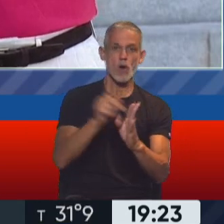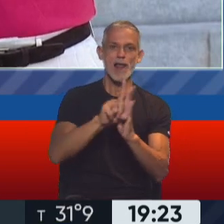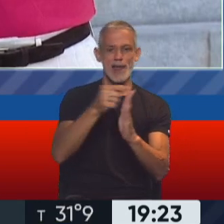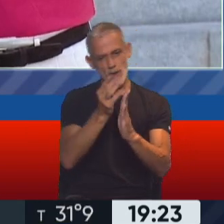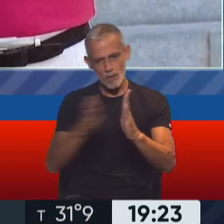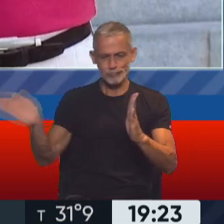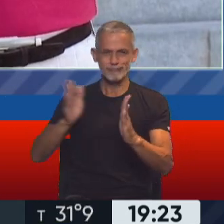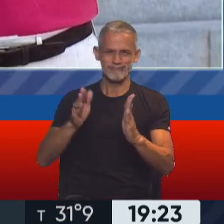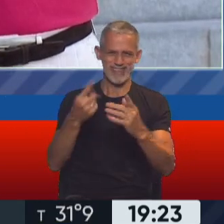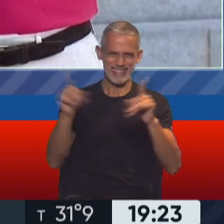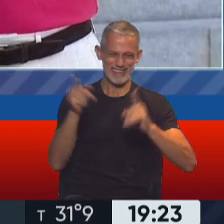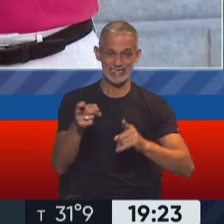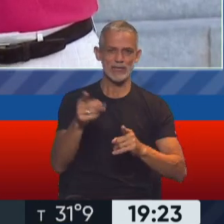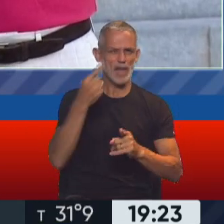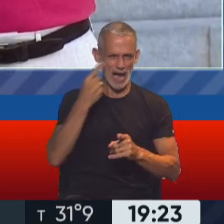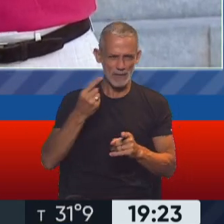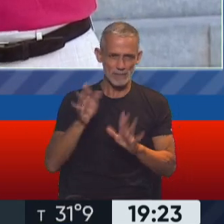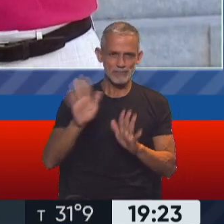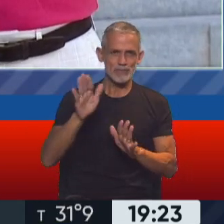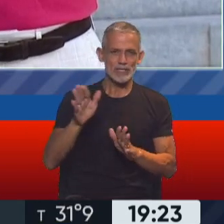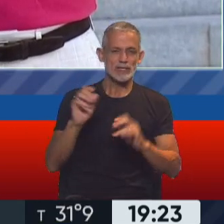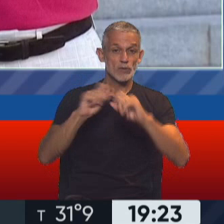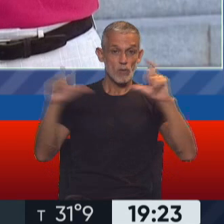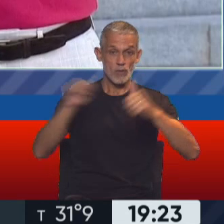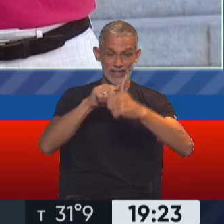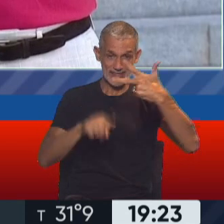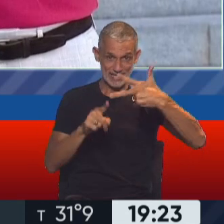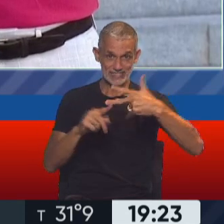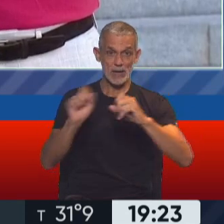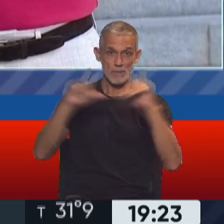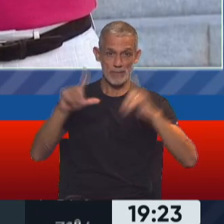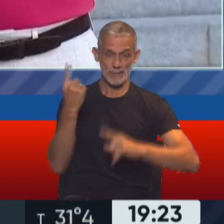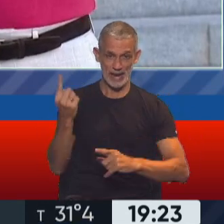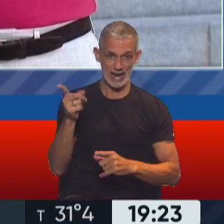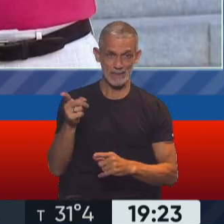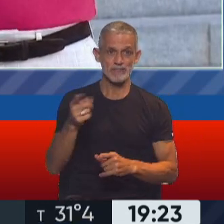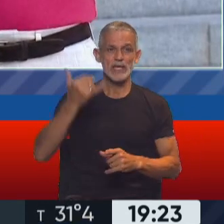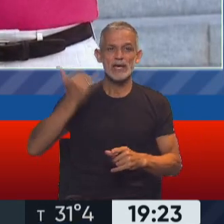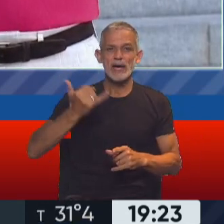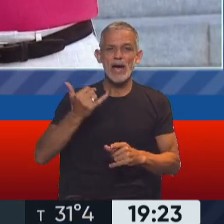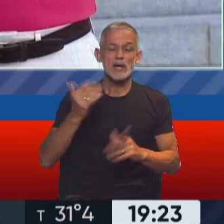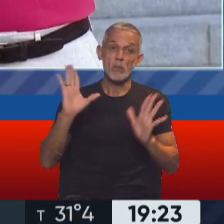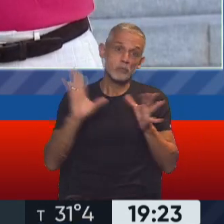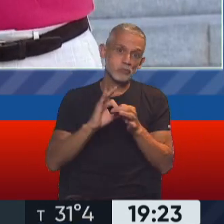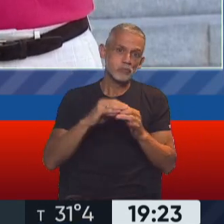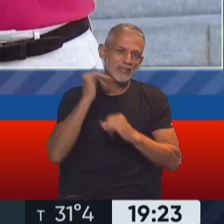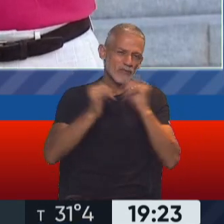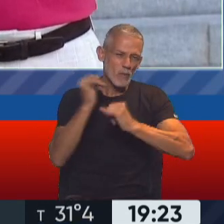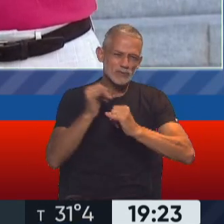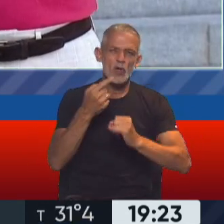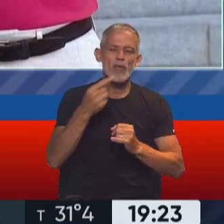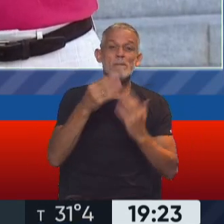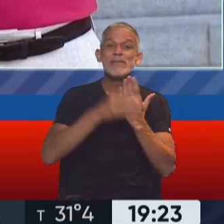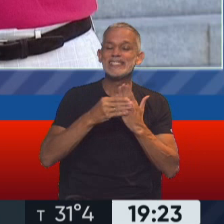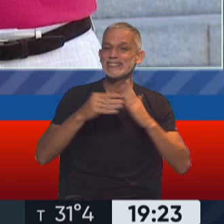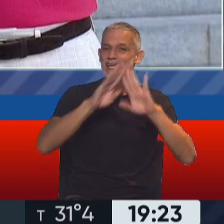ley. Las repasamos en las siguientes tres placas. Vamos con la primera. De acuerdo a los datos suministrados por